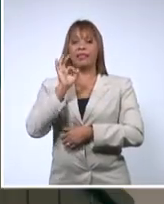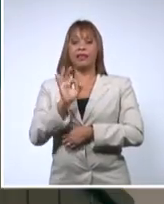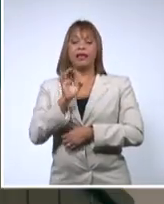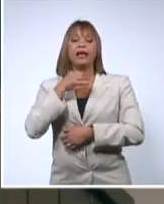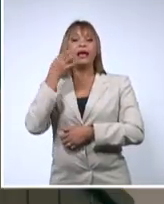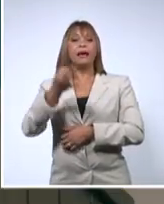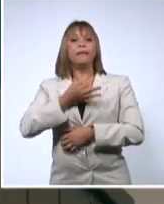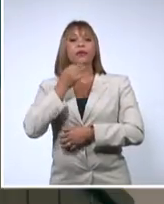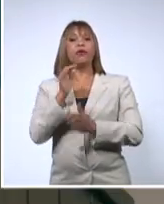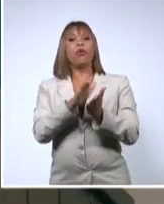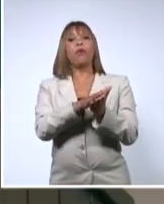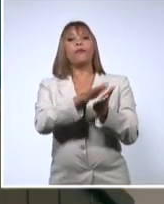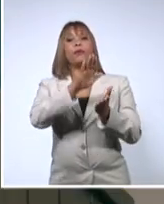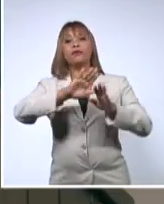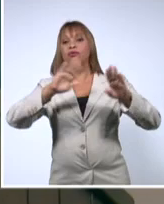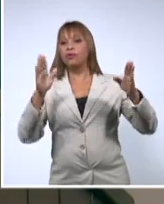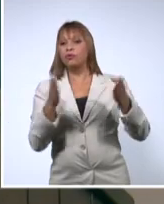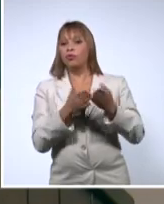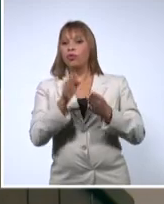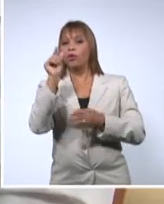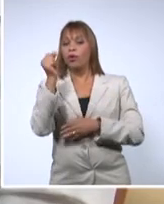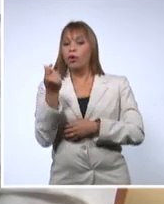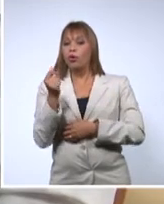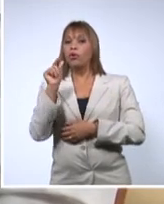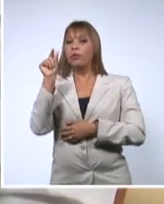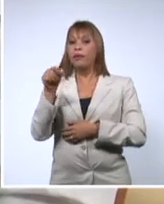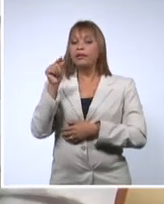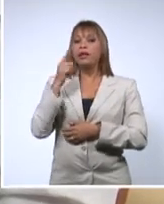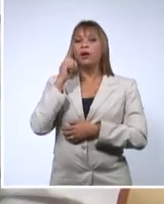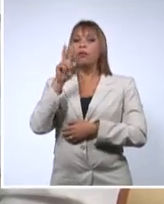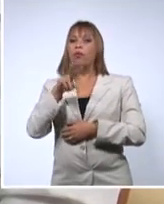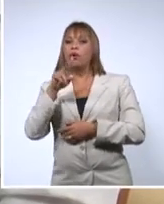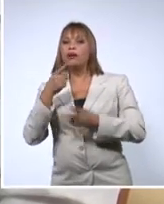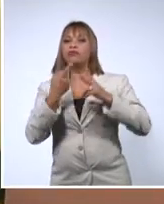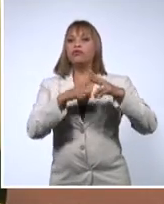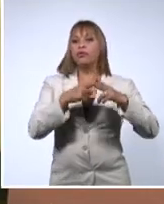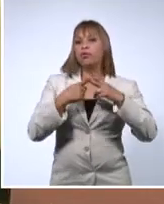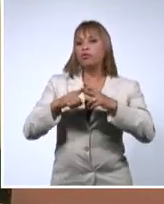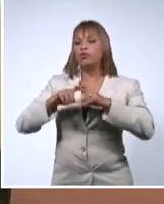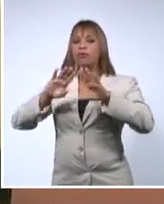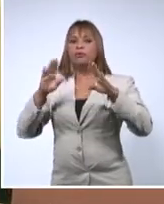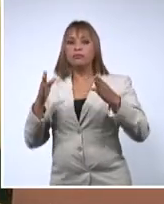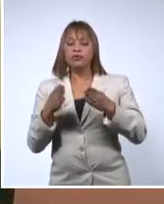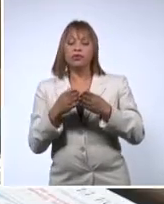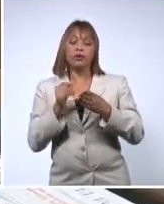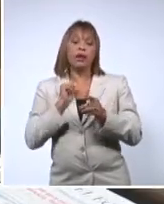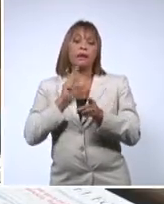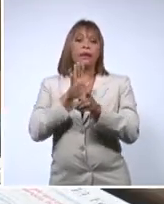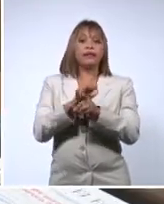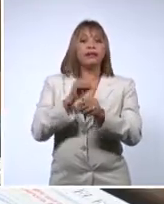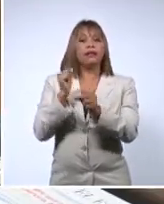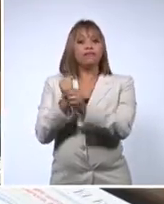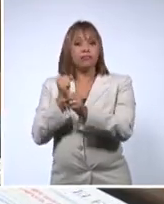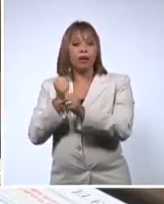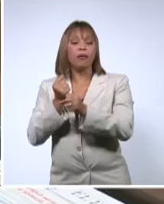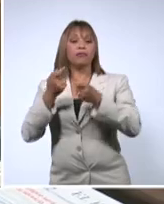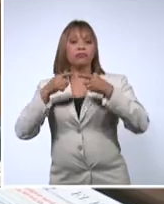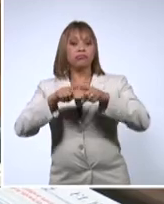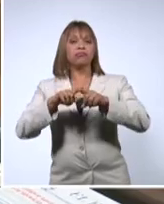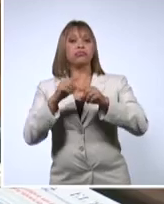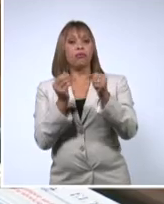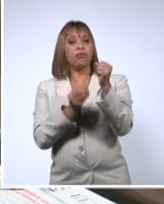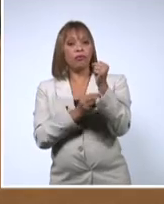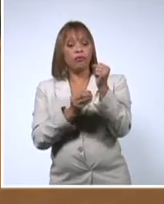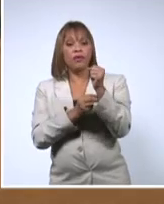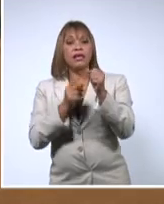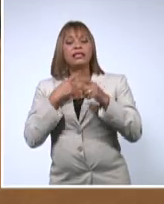reafirmó el compromiso de los economistas en la búsqueda de soluciones a partir del potencial científico de la organización. En consecuencia, en la jornada